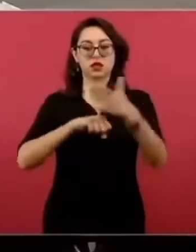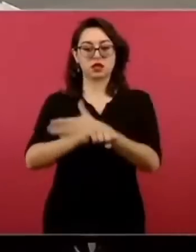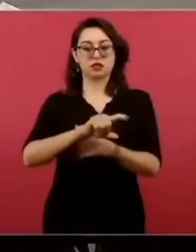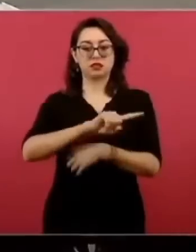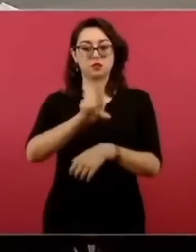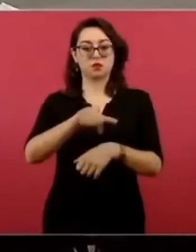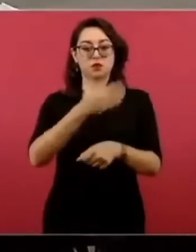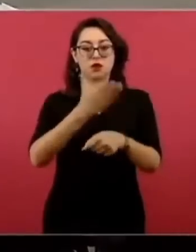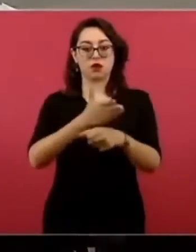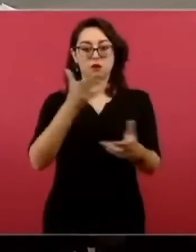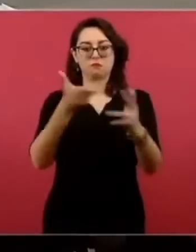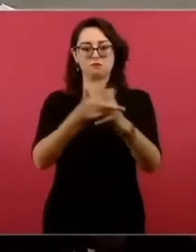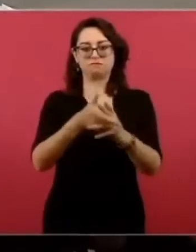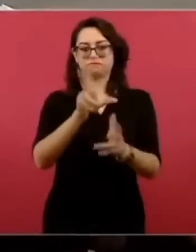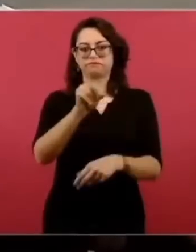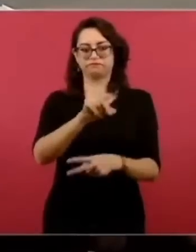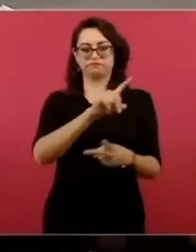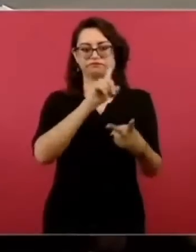Síguele.